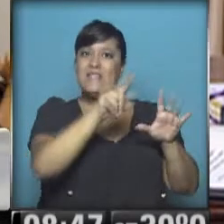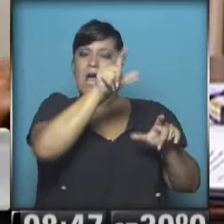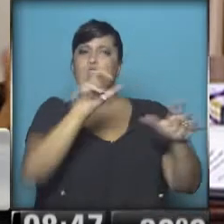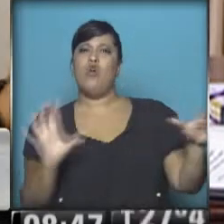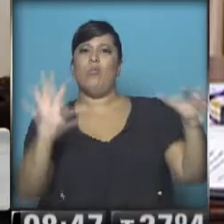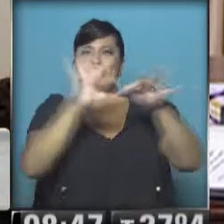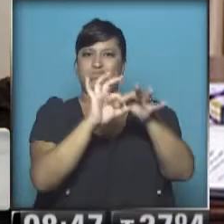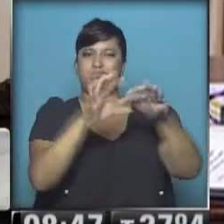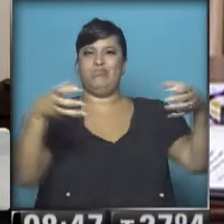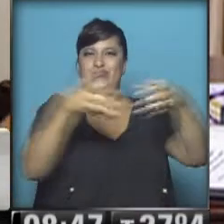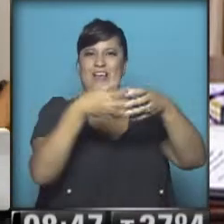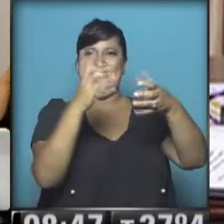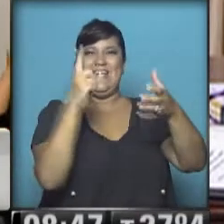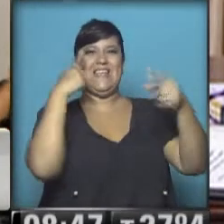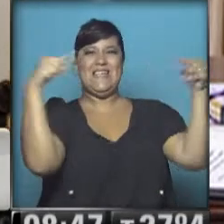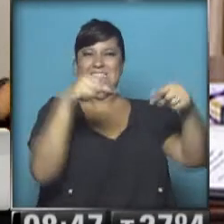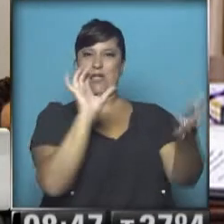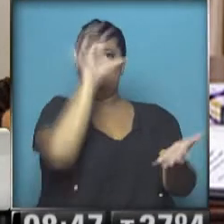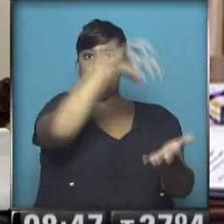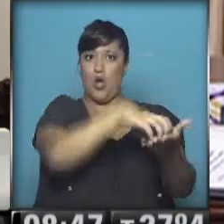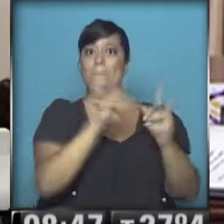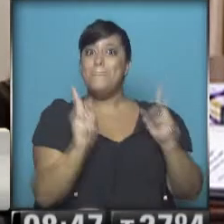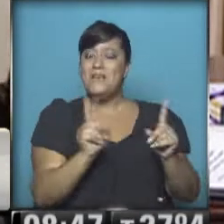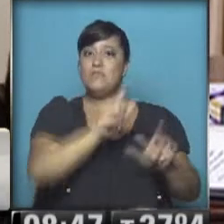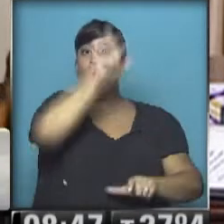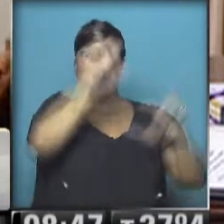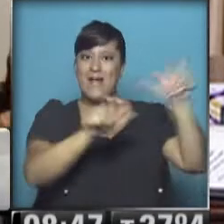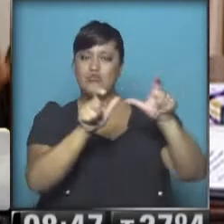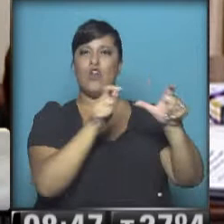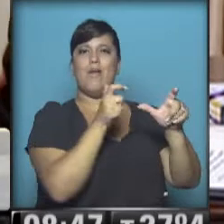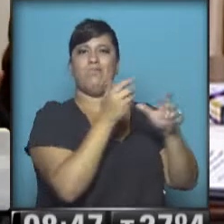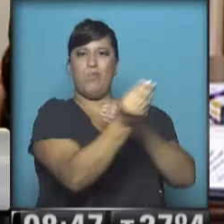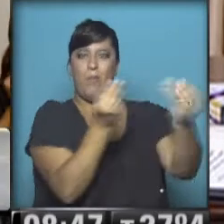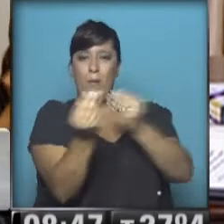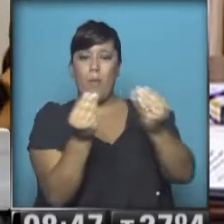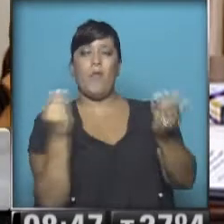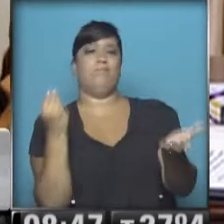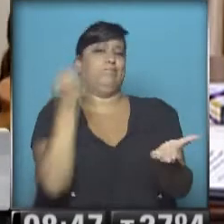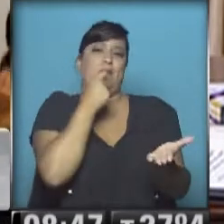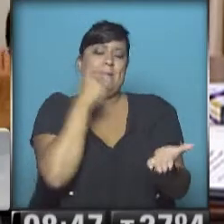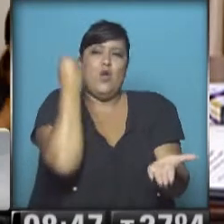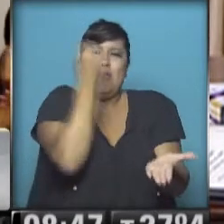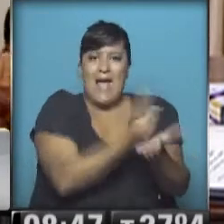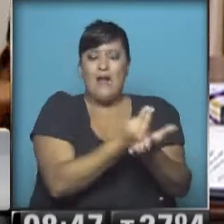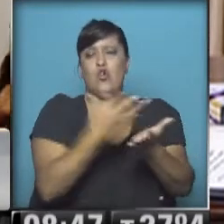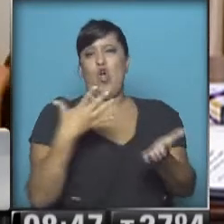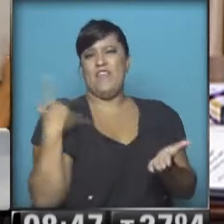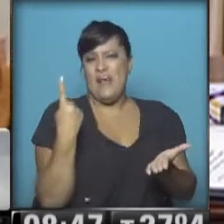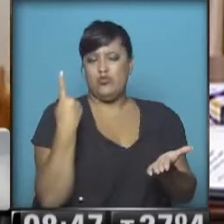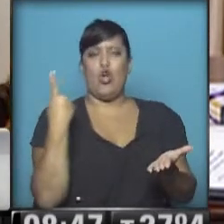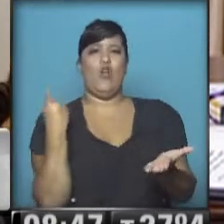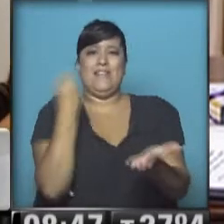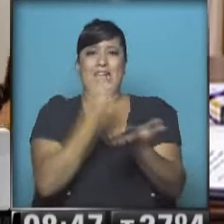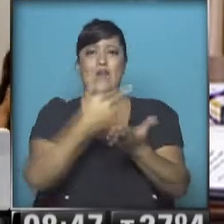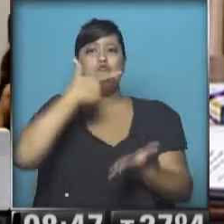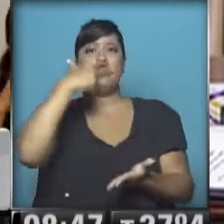de esta institución. Las personas que fueron a ocupar el cargo de director y de